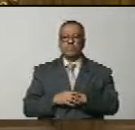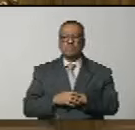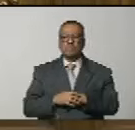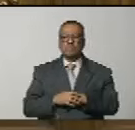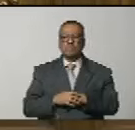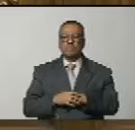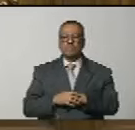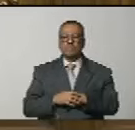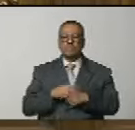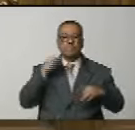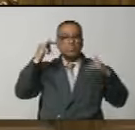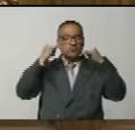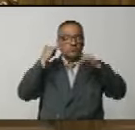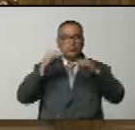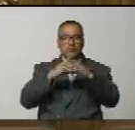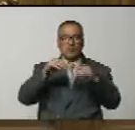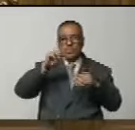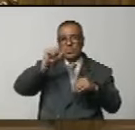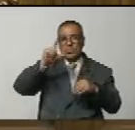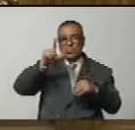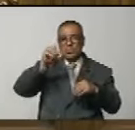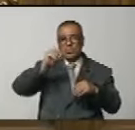La fiesta en el Orsa.